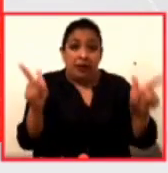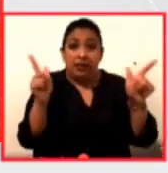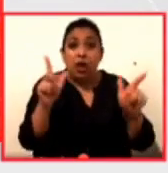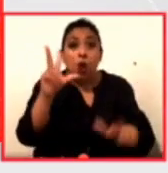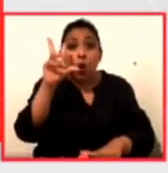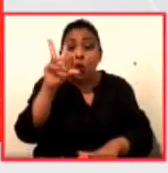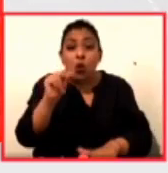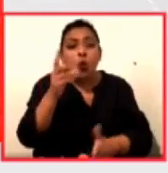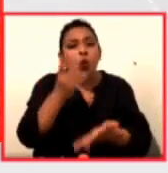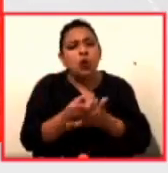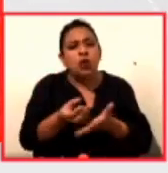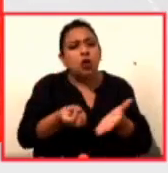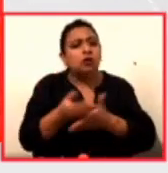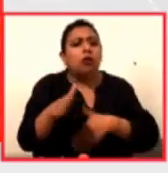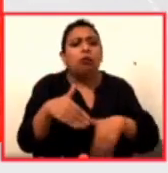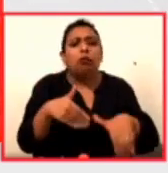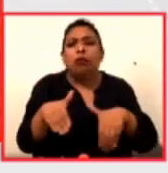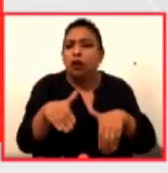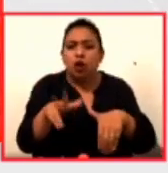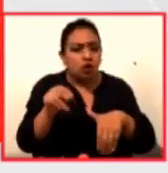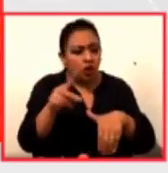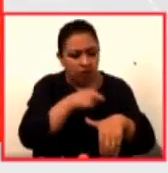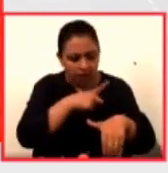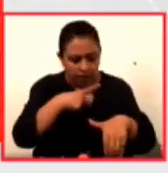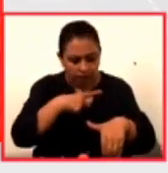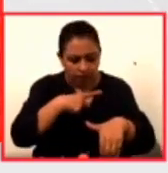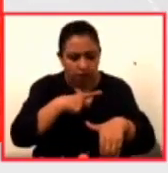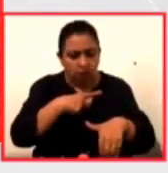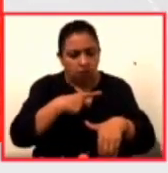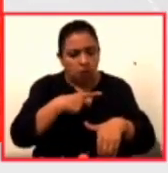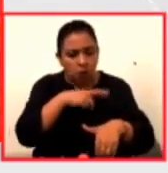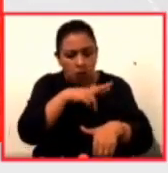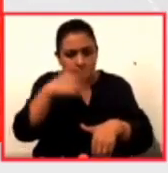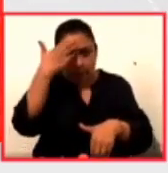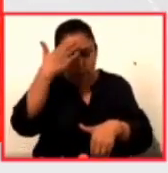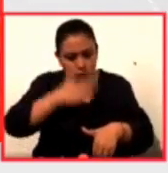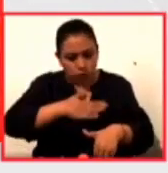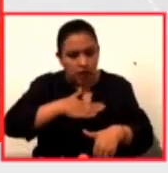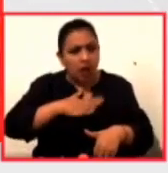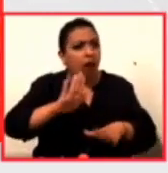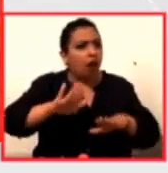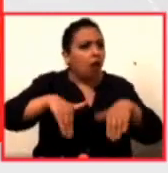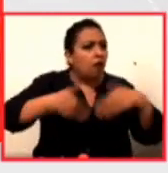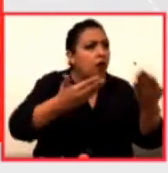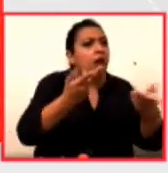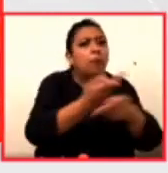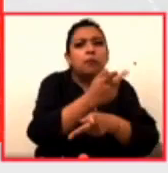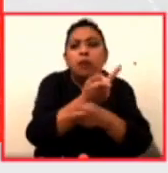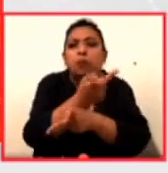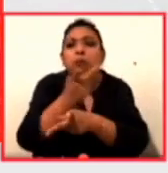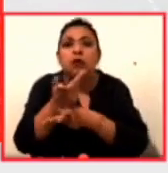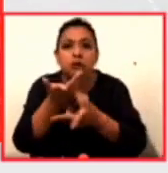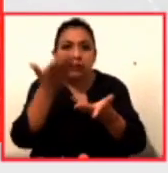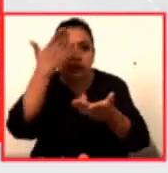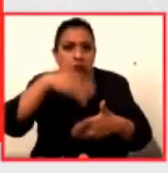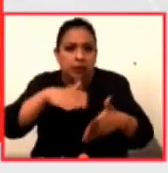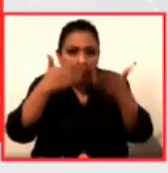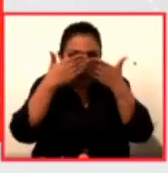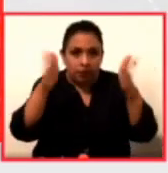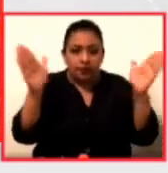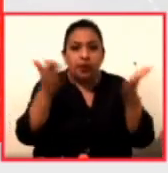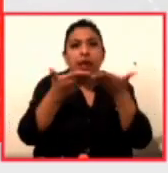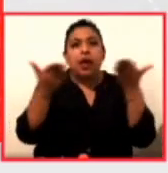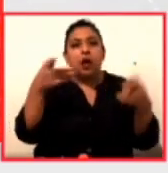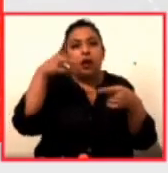salir a caminar, sino de reconocernos en los espacios públicos. A ver qué más ocurre al respecto. Bueno, vamos a hacer una pausa.